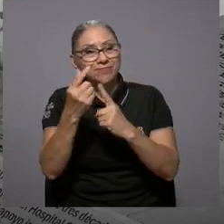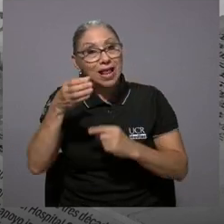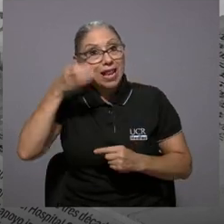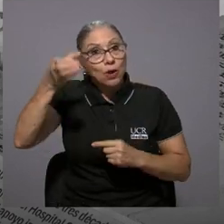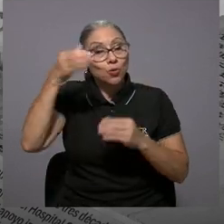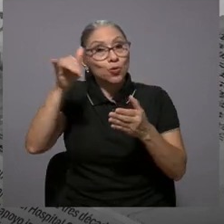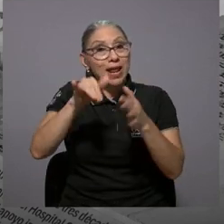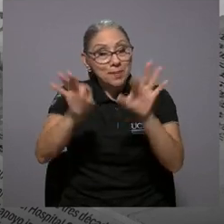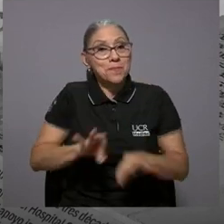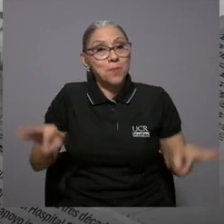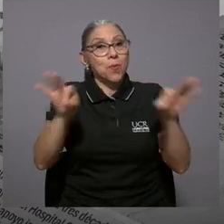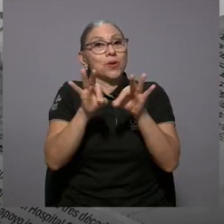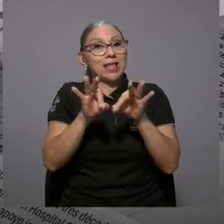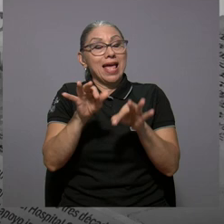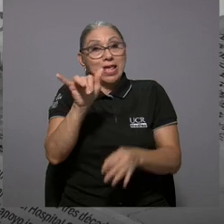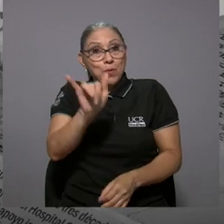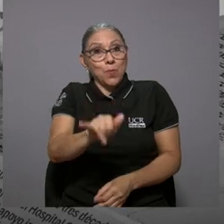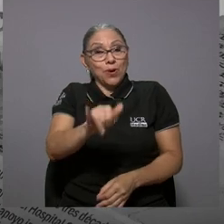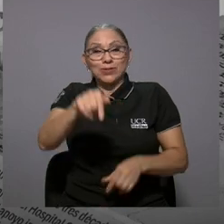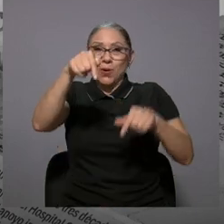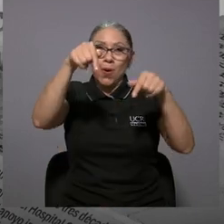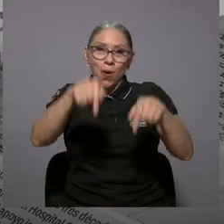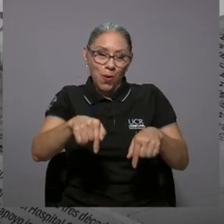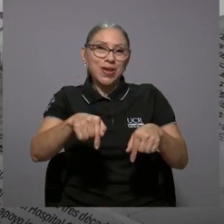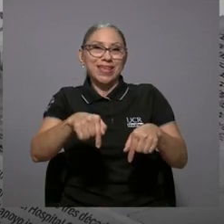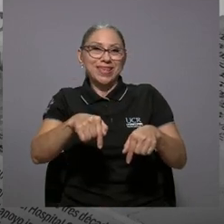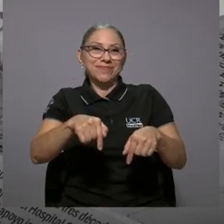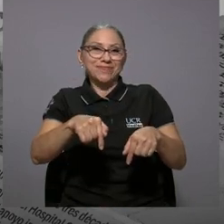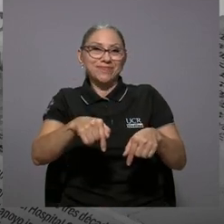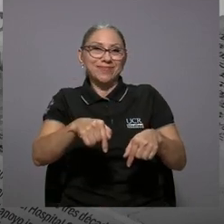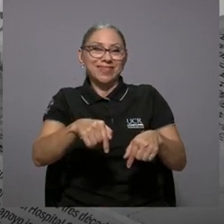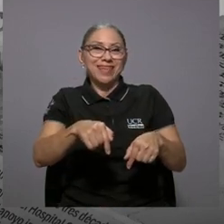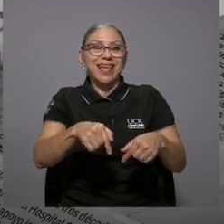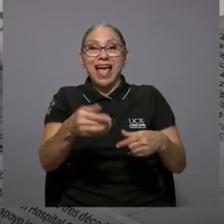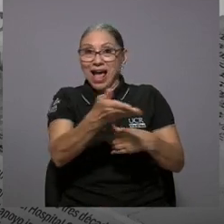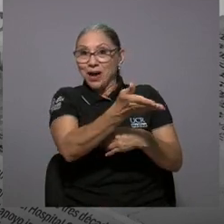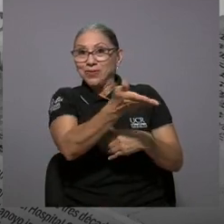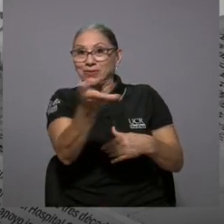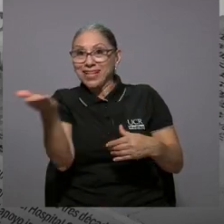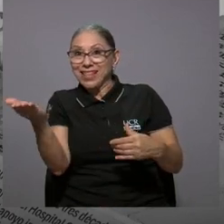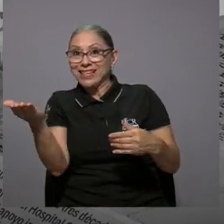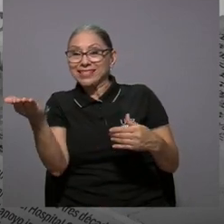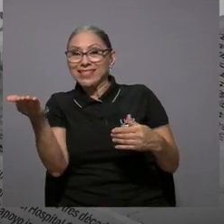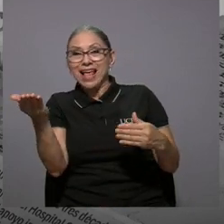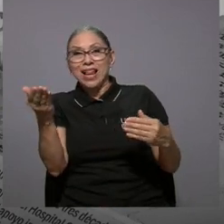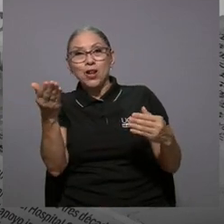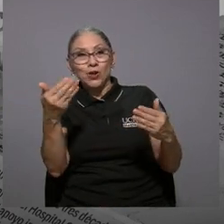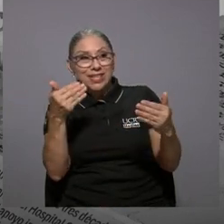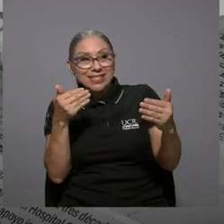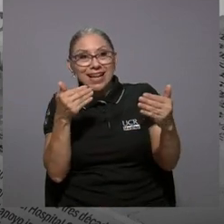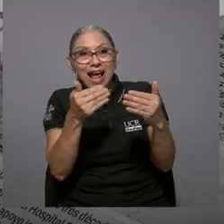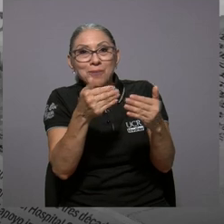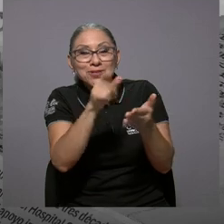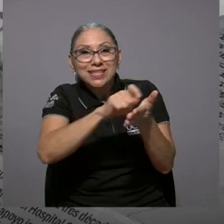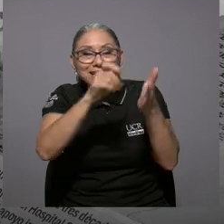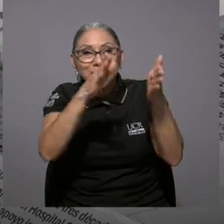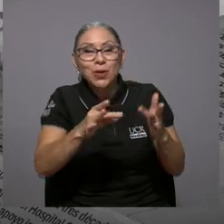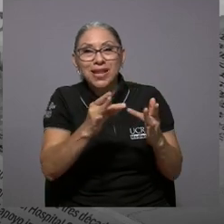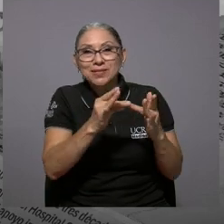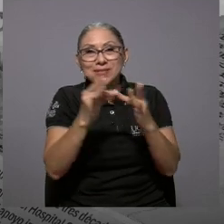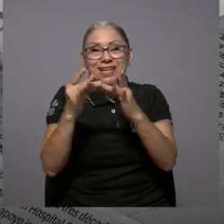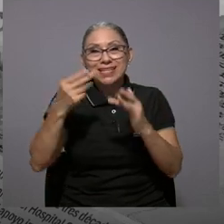La cultura importa y por ello hoy acercamos a nuestra audiencia a la escritora y